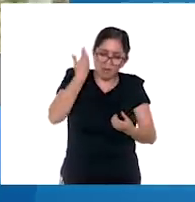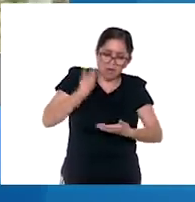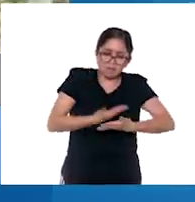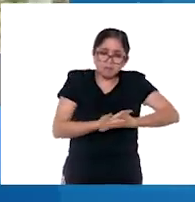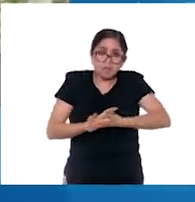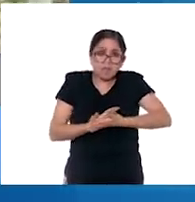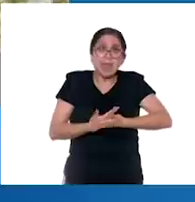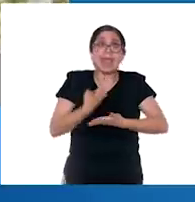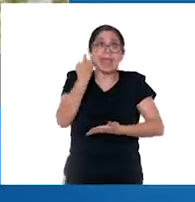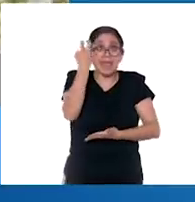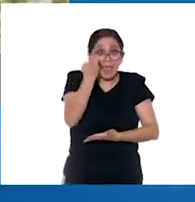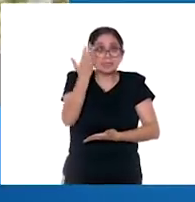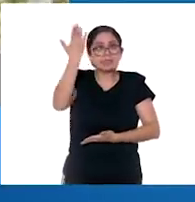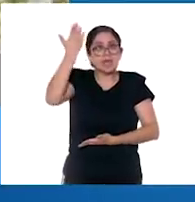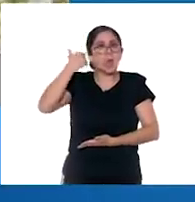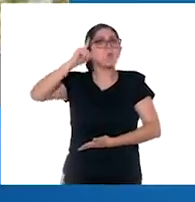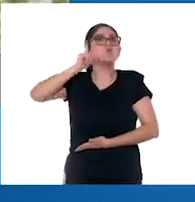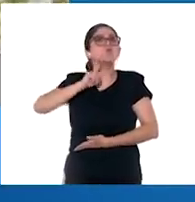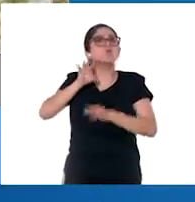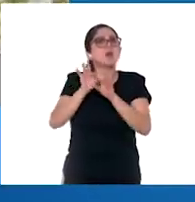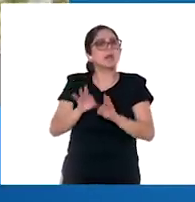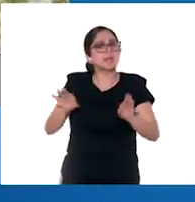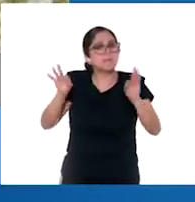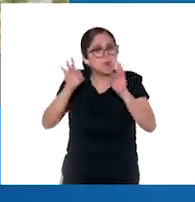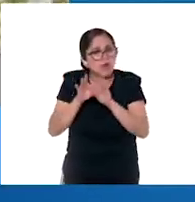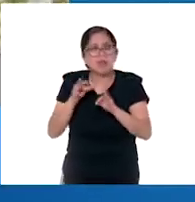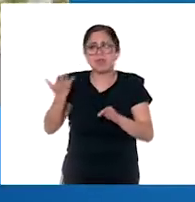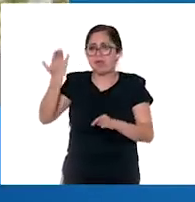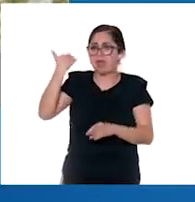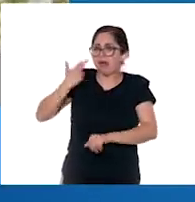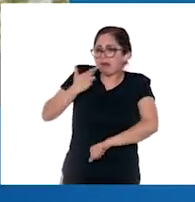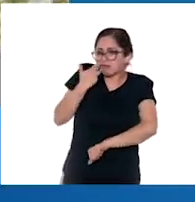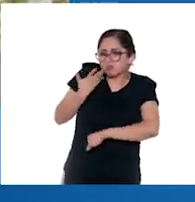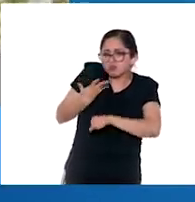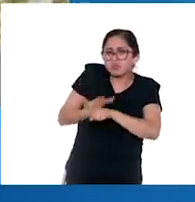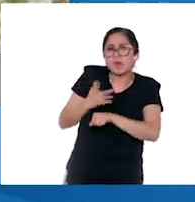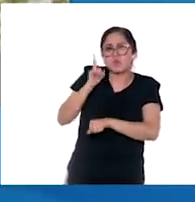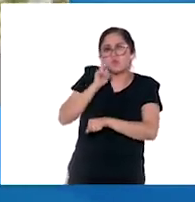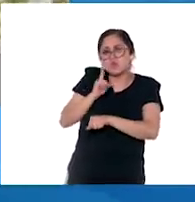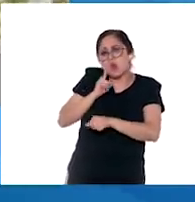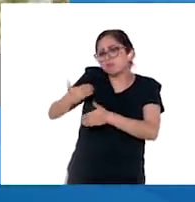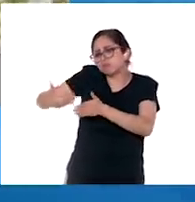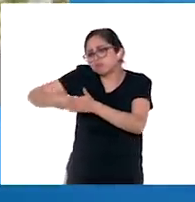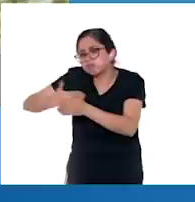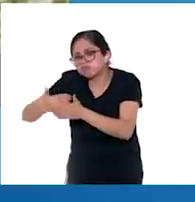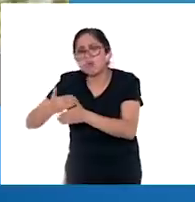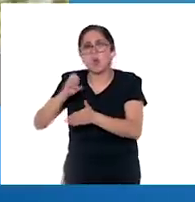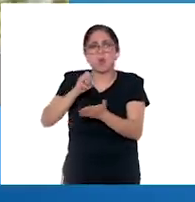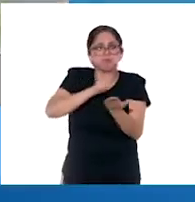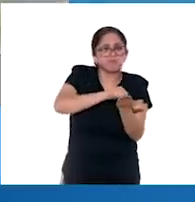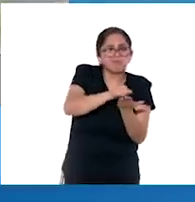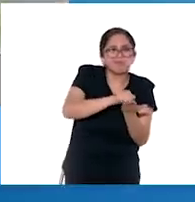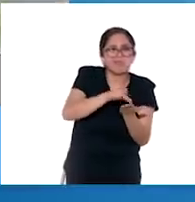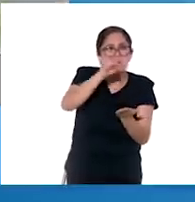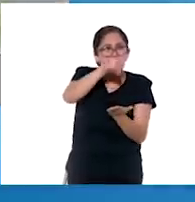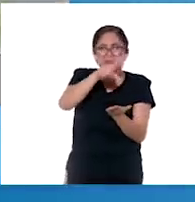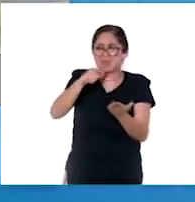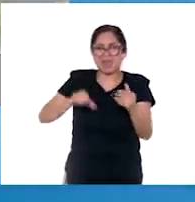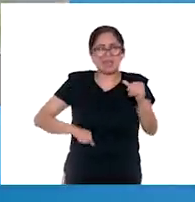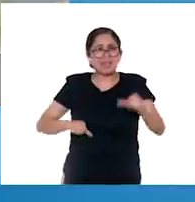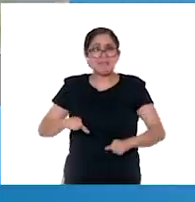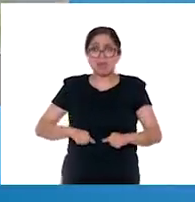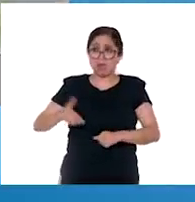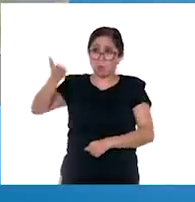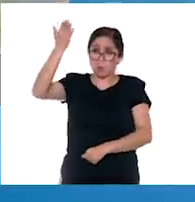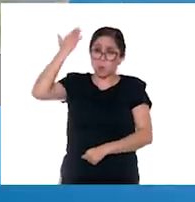mujeres también se dedicaban a hacer la cocina, a hacer la lavandería, todas las actividades cotidianas que eran muy pesadas